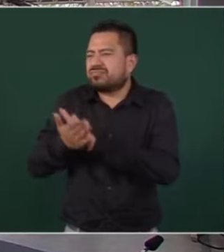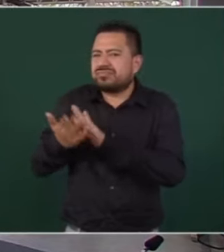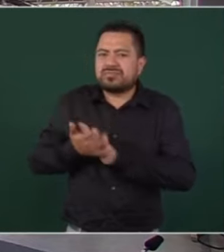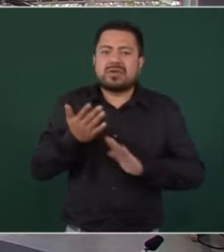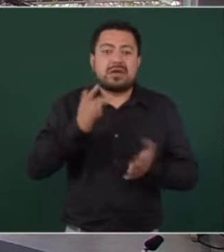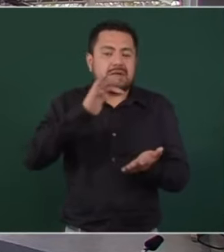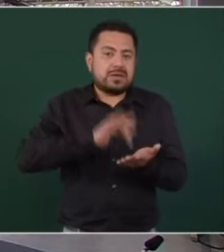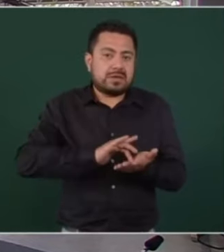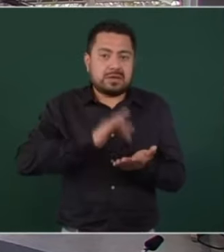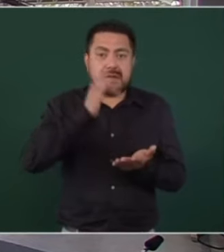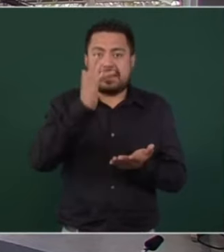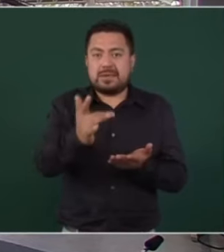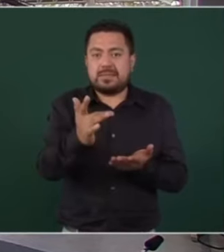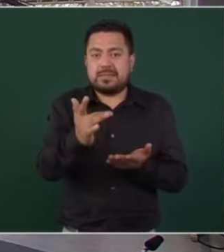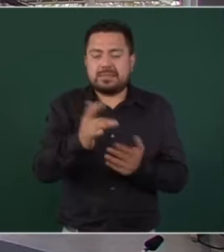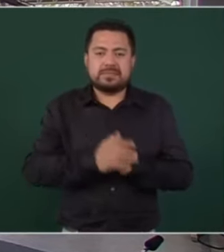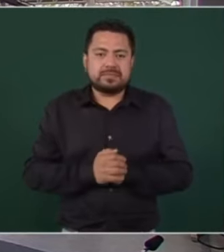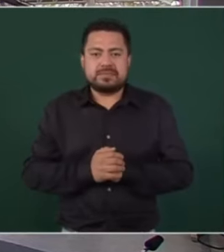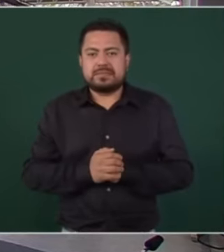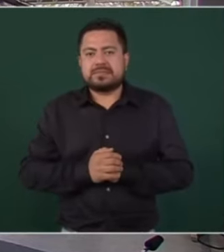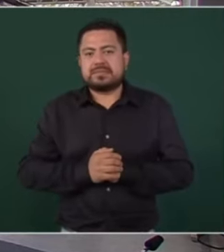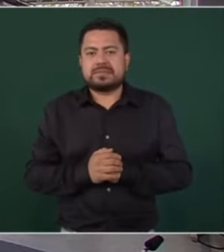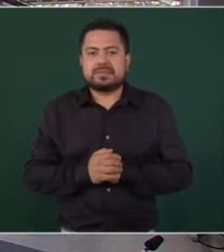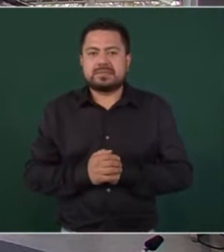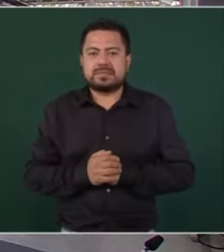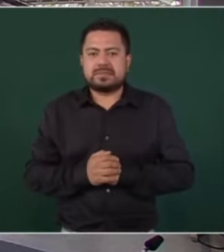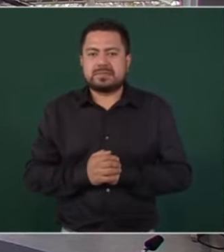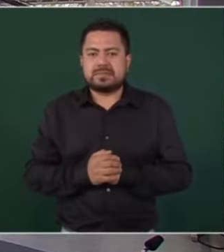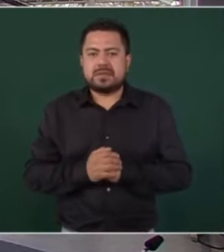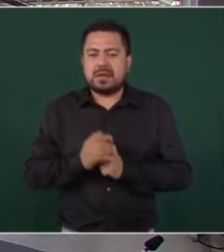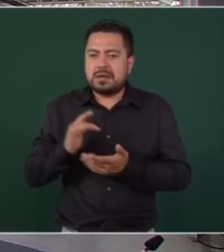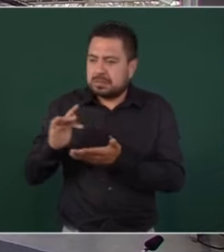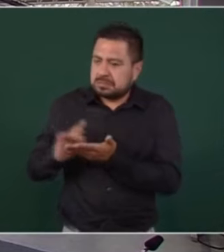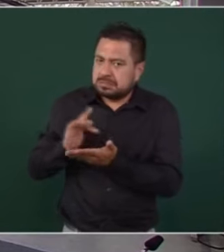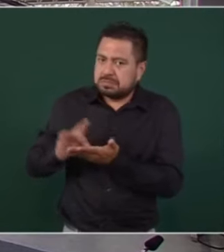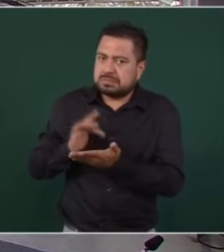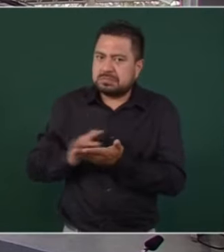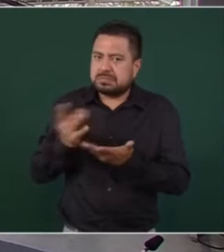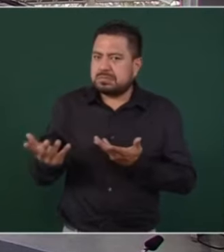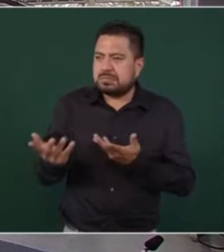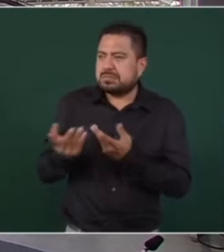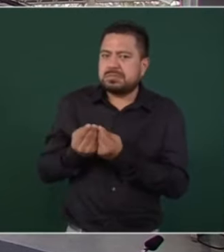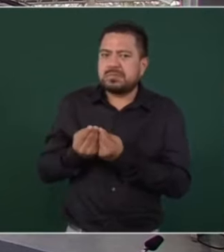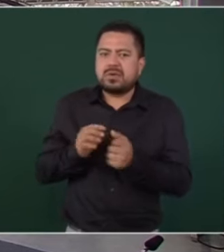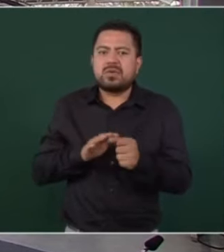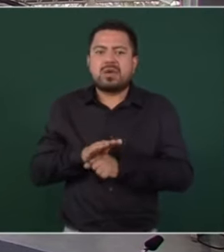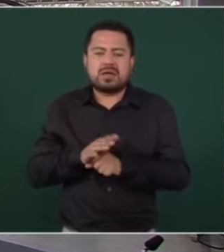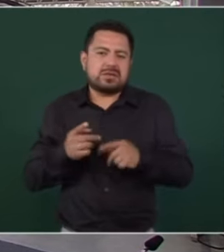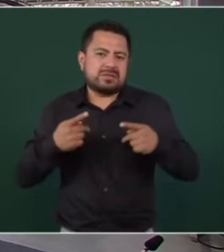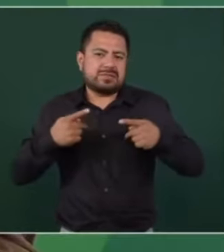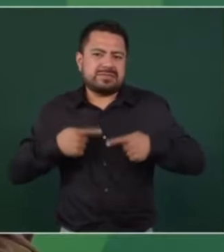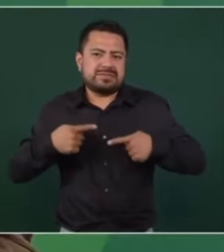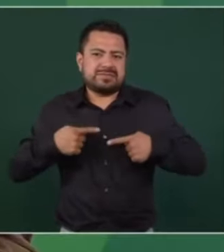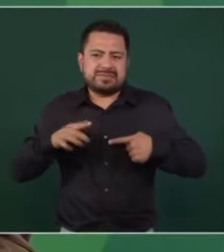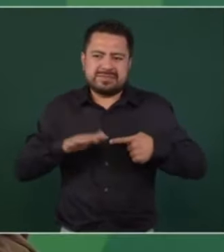Agradecemos primero la colaboración, el apoyo de los pobladores